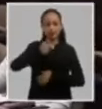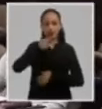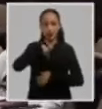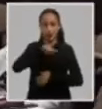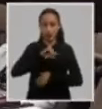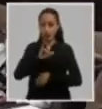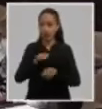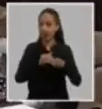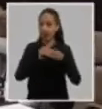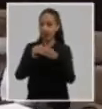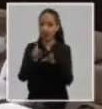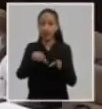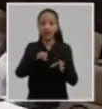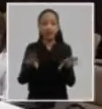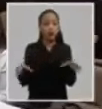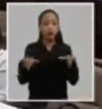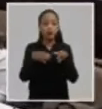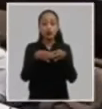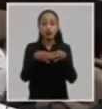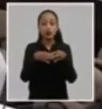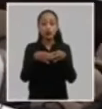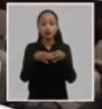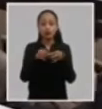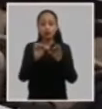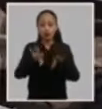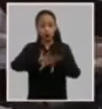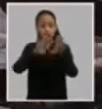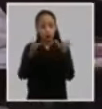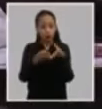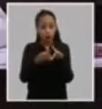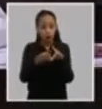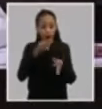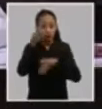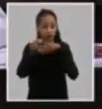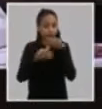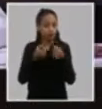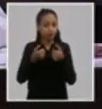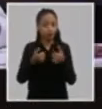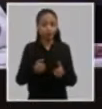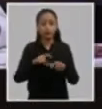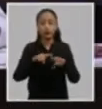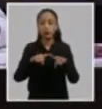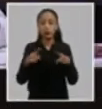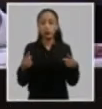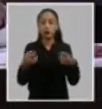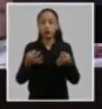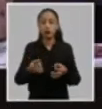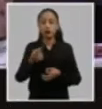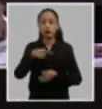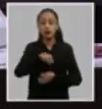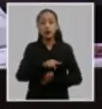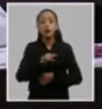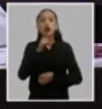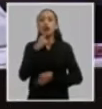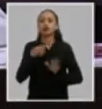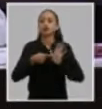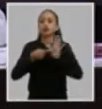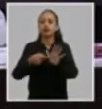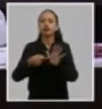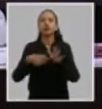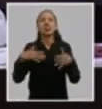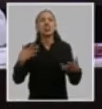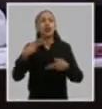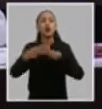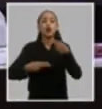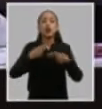comisión ahí no se perdió una palabra porque la expresión fue bueno de lo que hemos hecho de lo que no